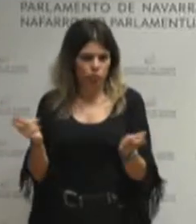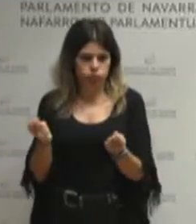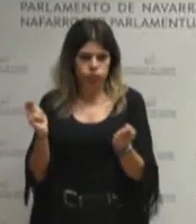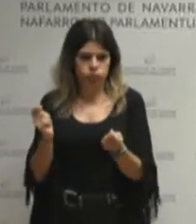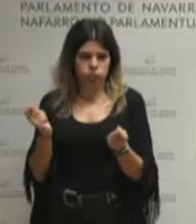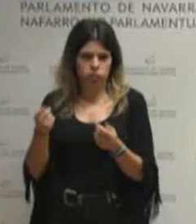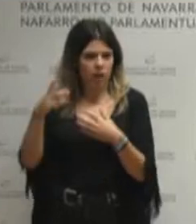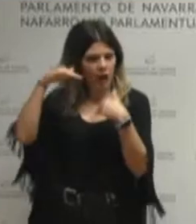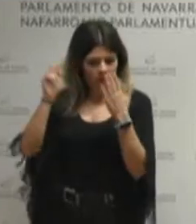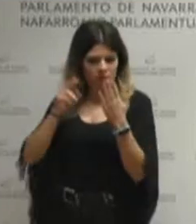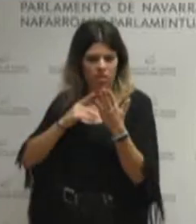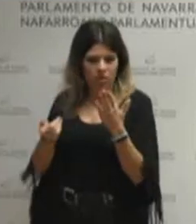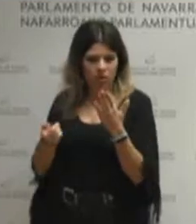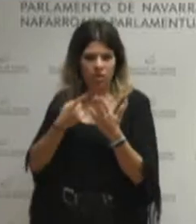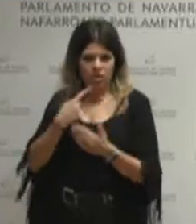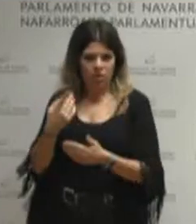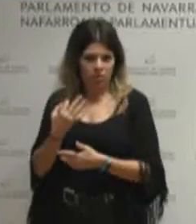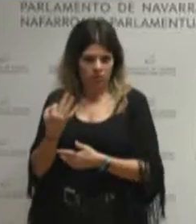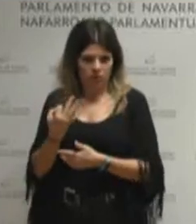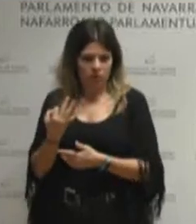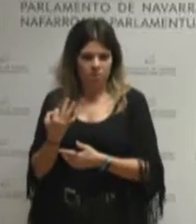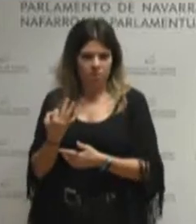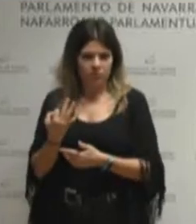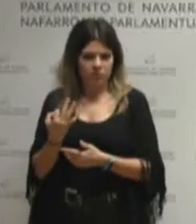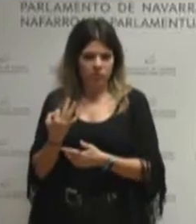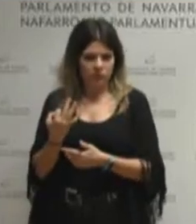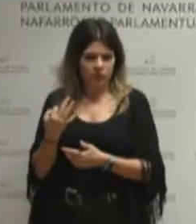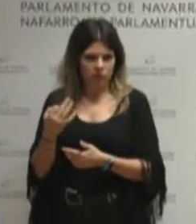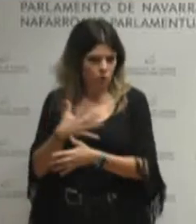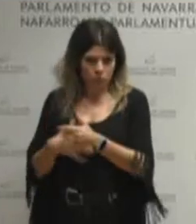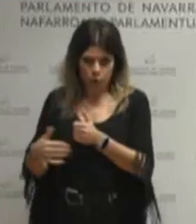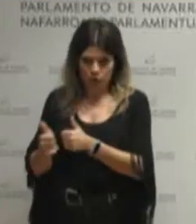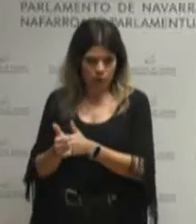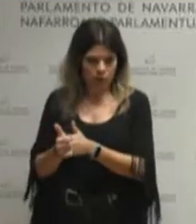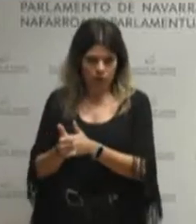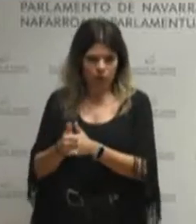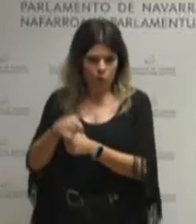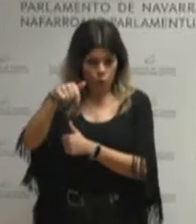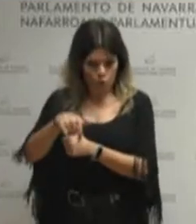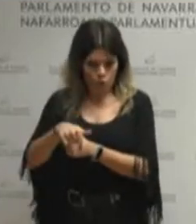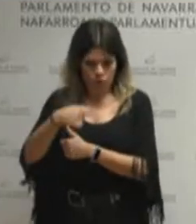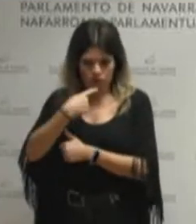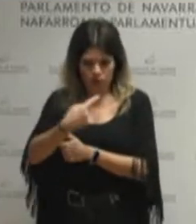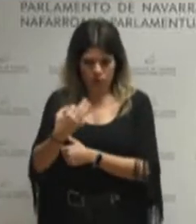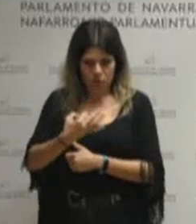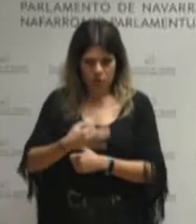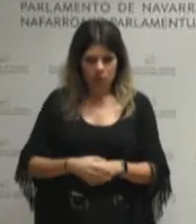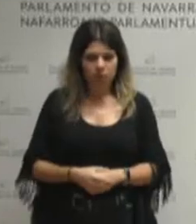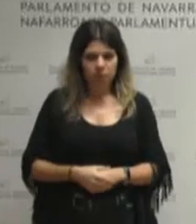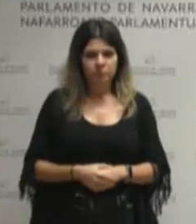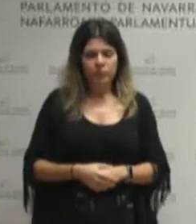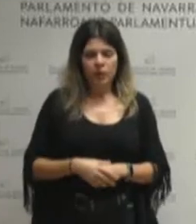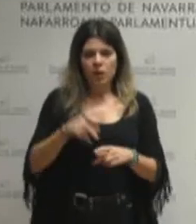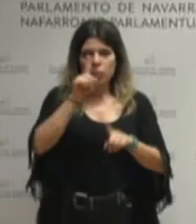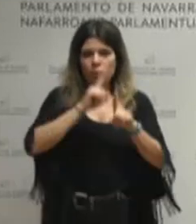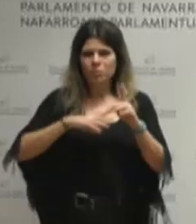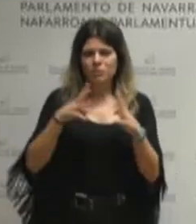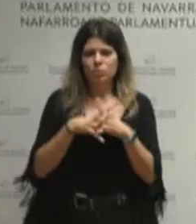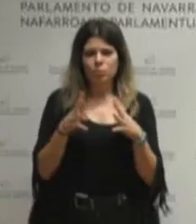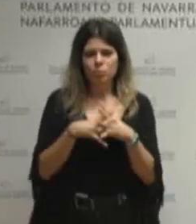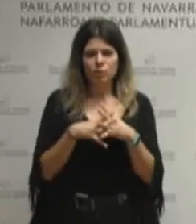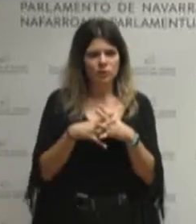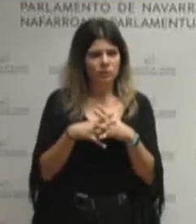que es una cuestión de primer orden que eso sí es importante que hoy también se aborde aquí y los problemas estructurales